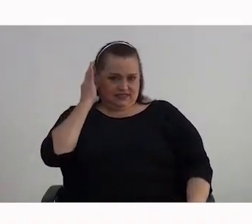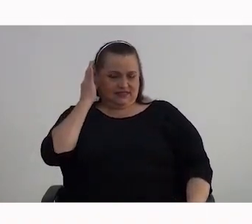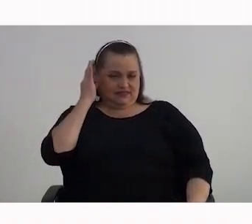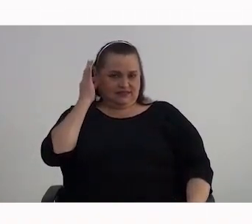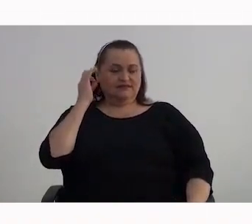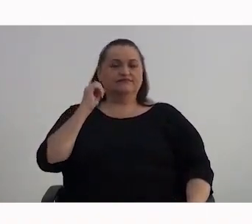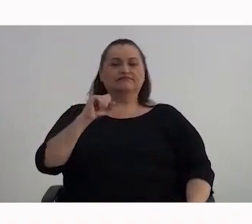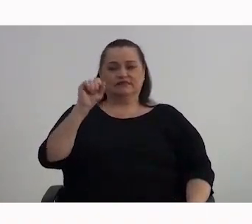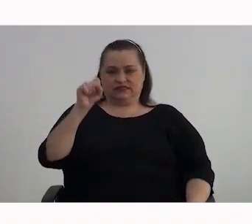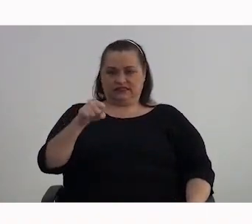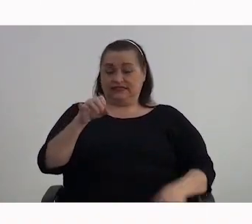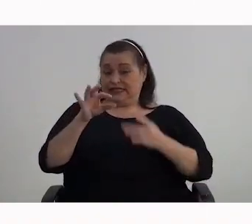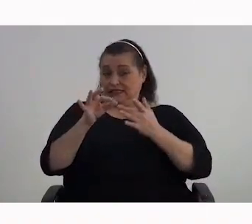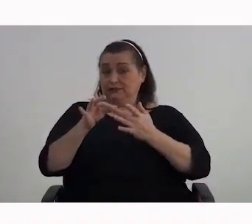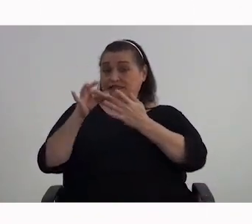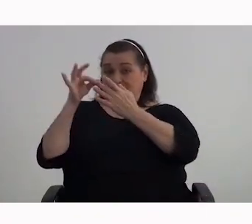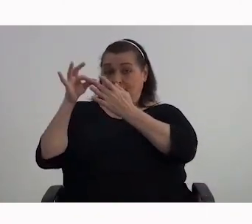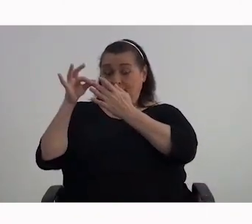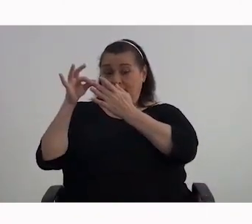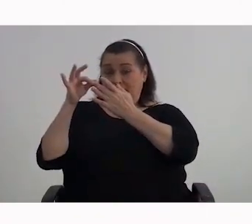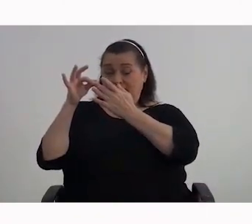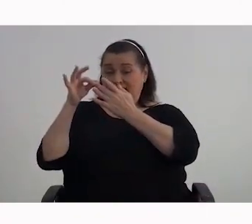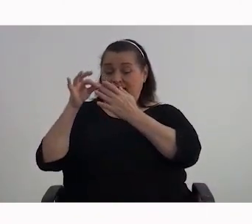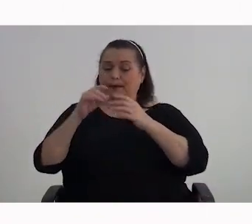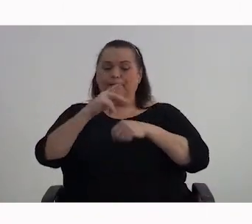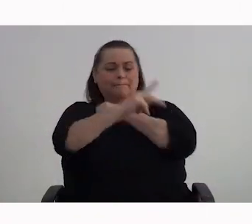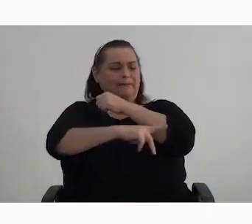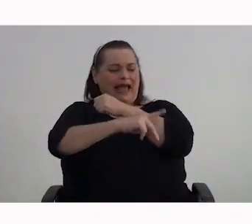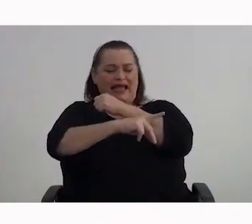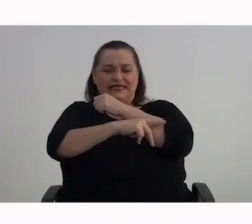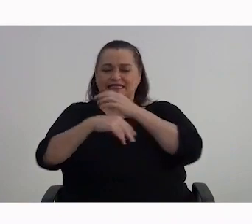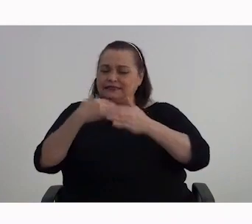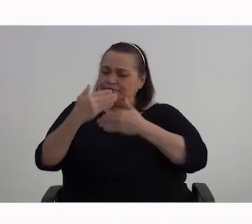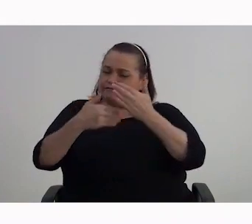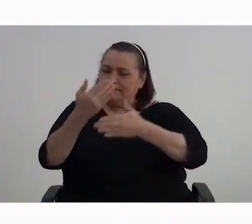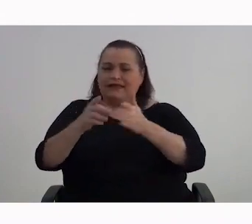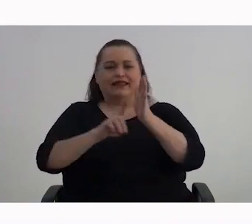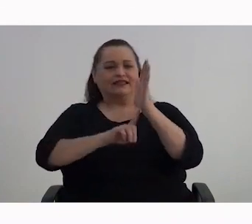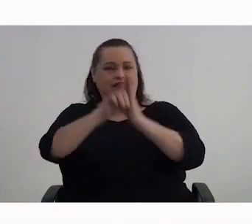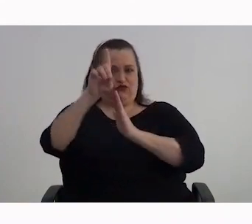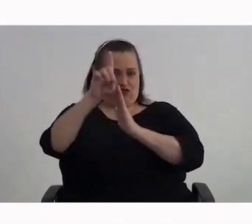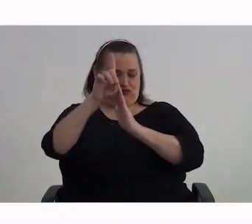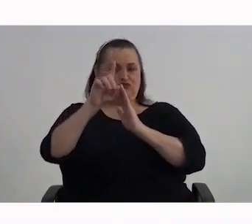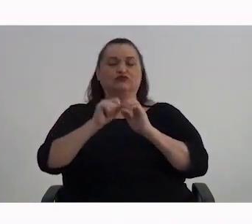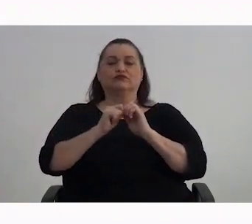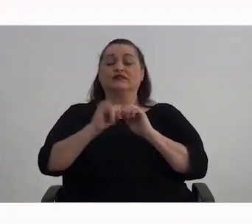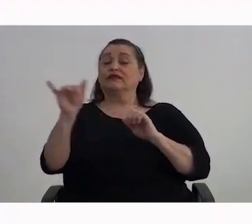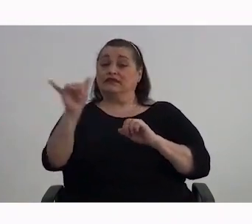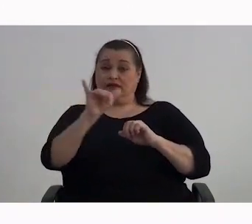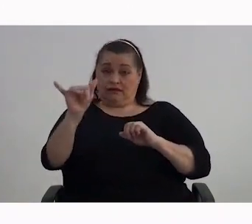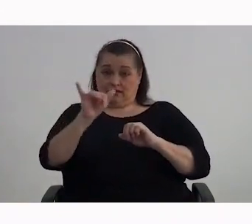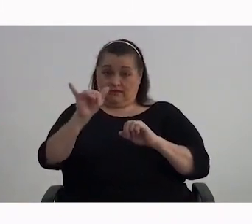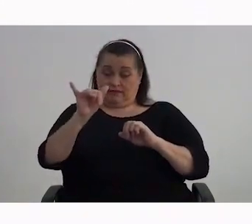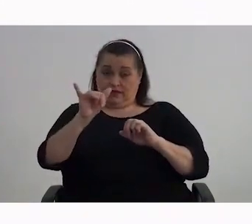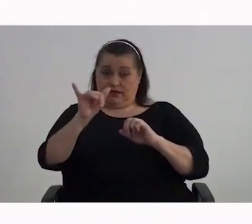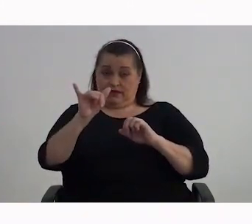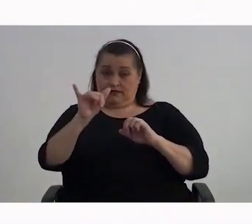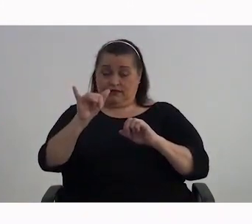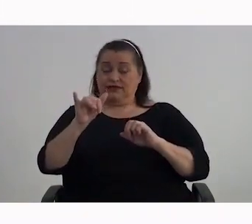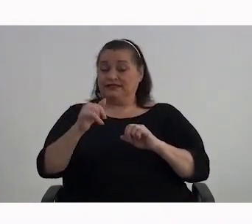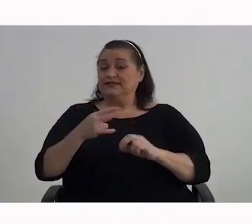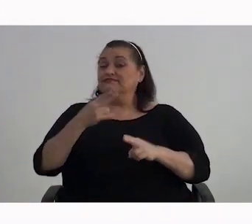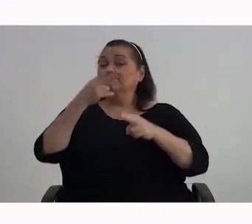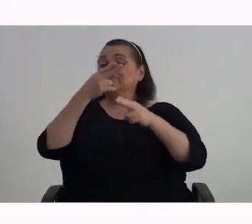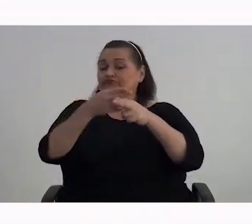especialmente en países en vía de desarrollo. También se